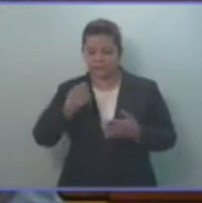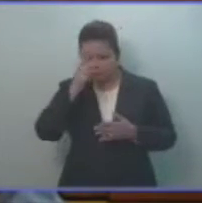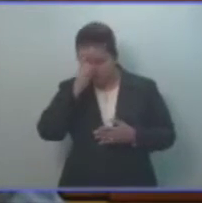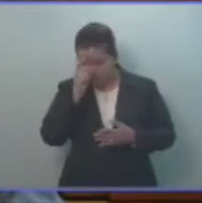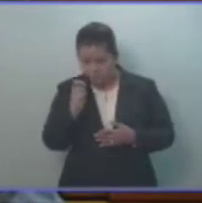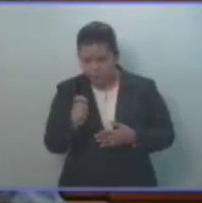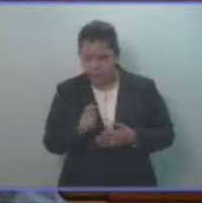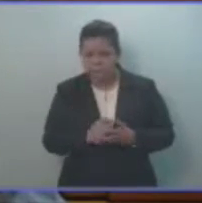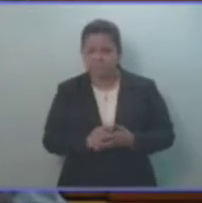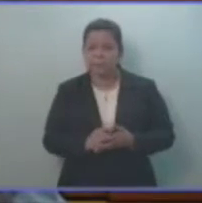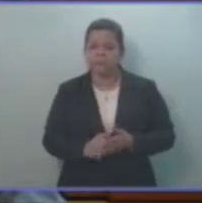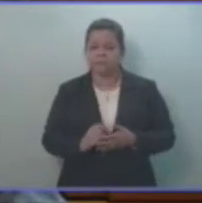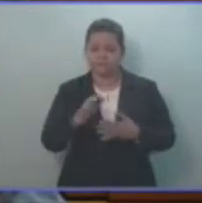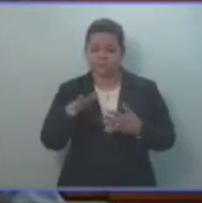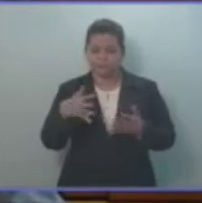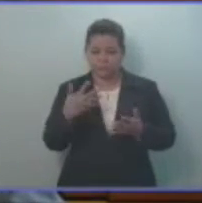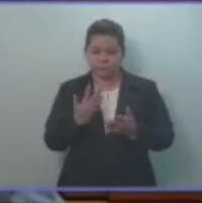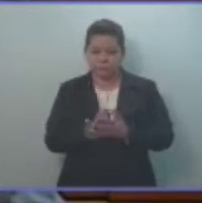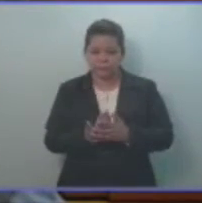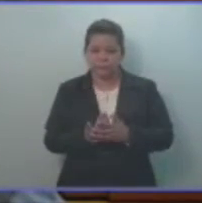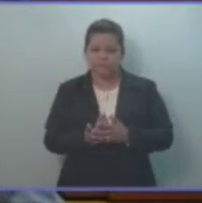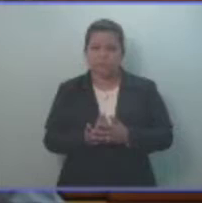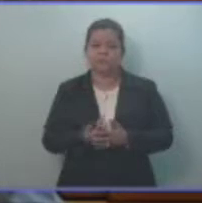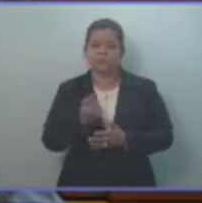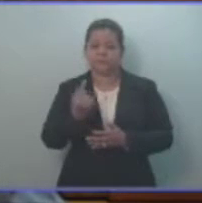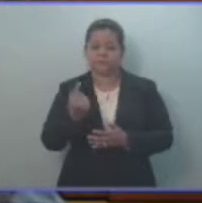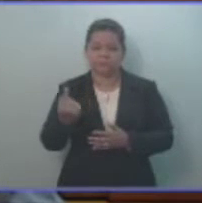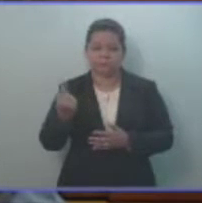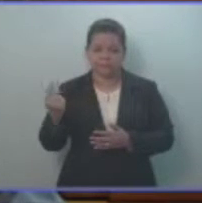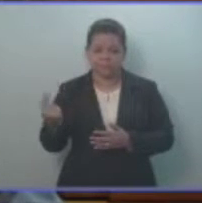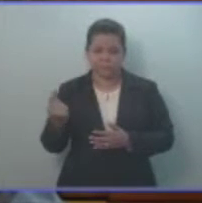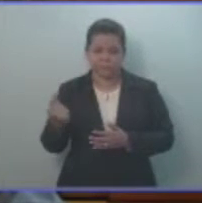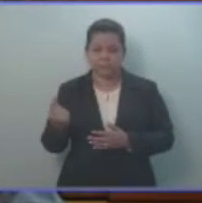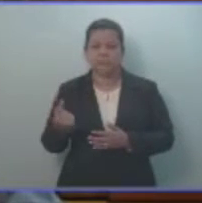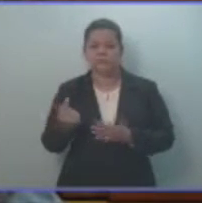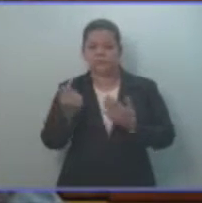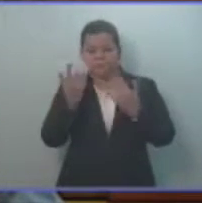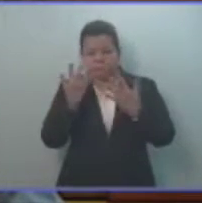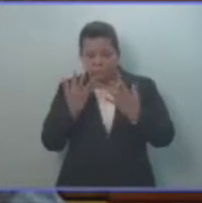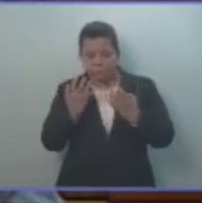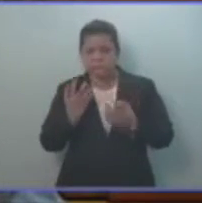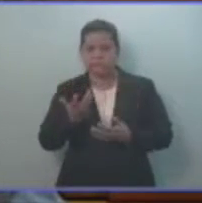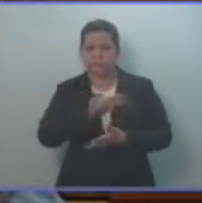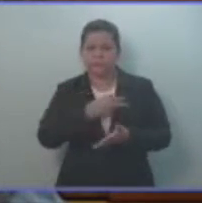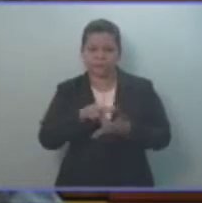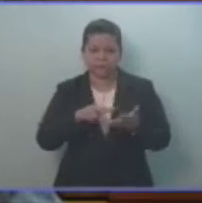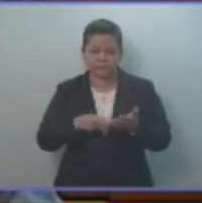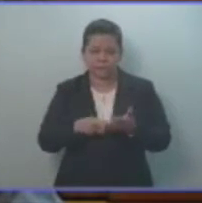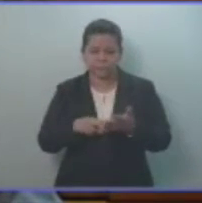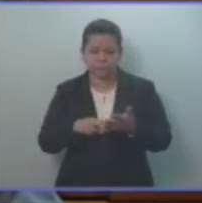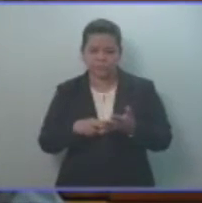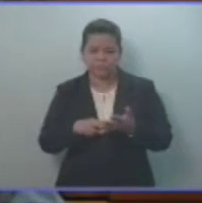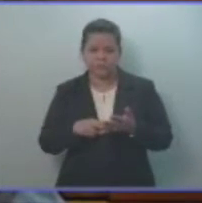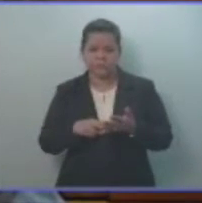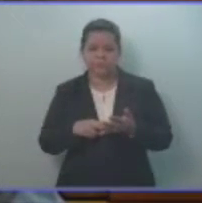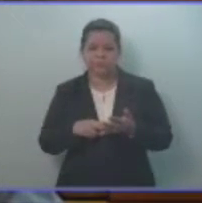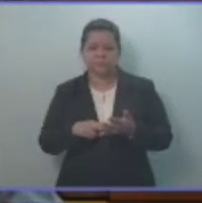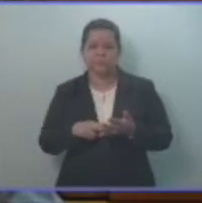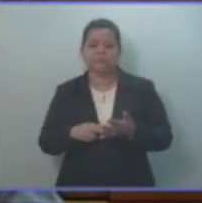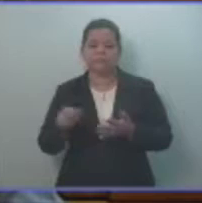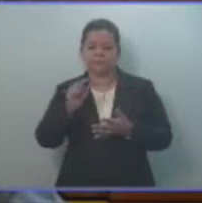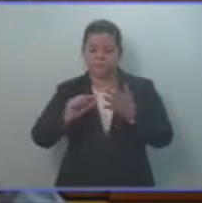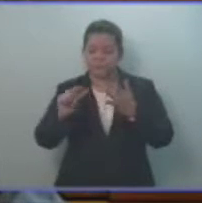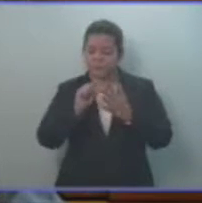ofrendaron su vida por la clase trabajadora. Y me voy a permitir leer los